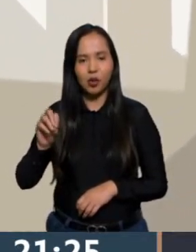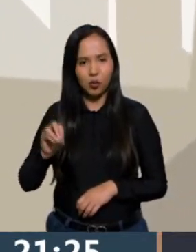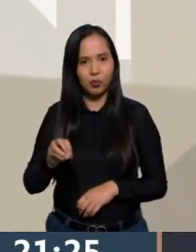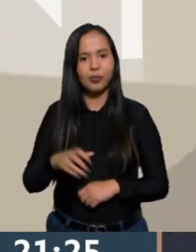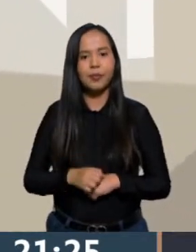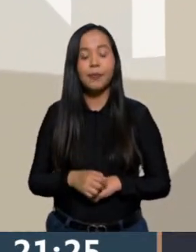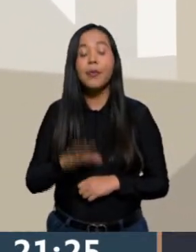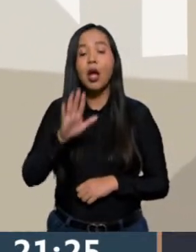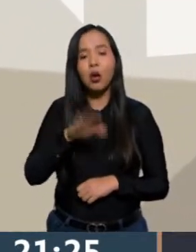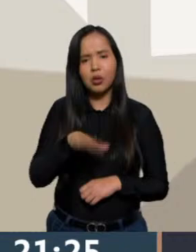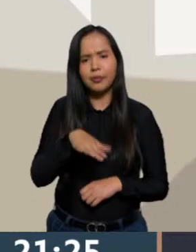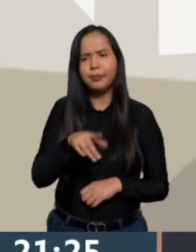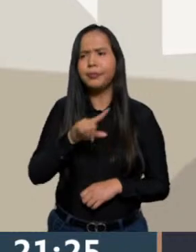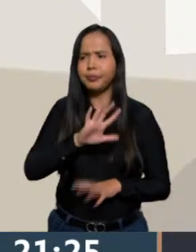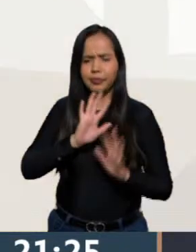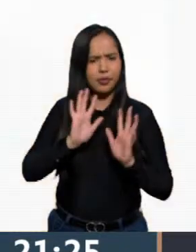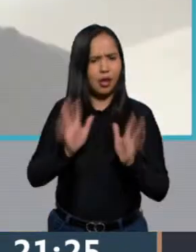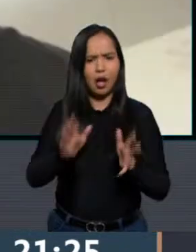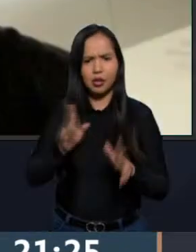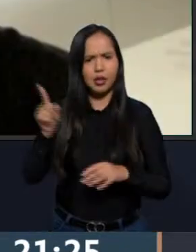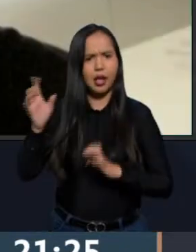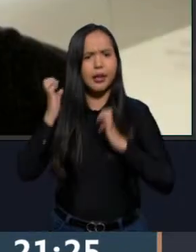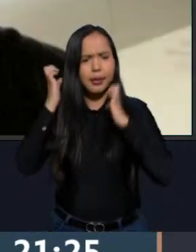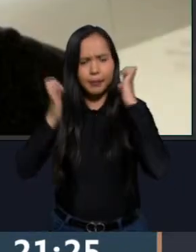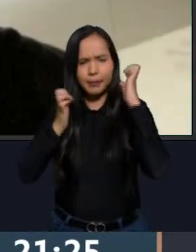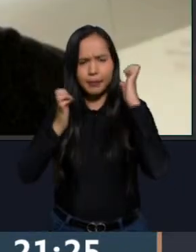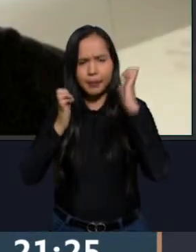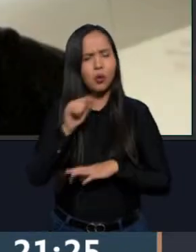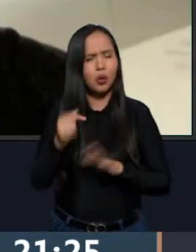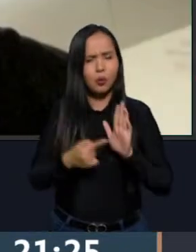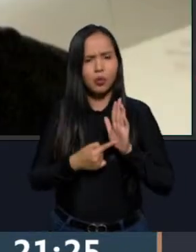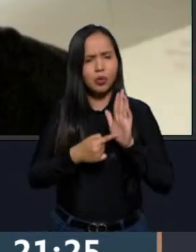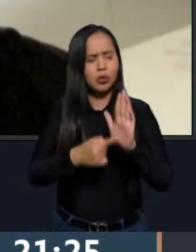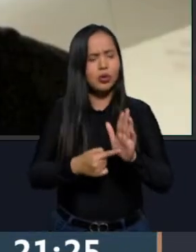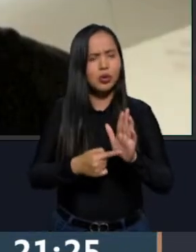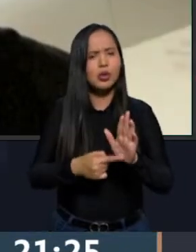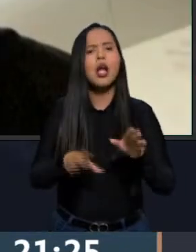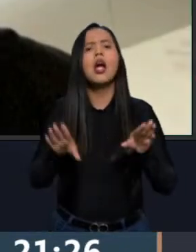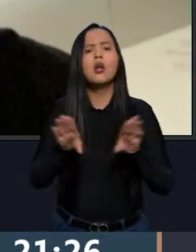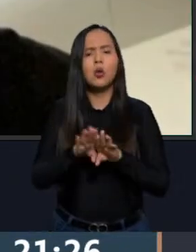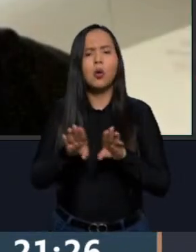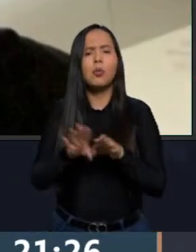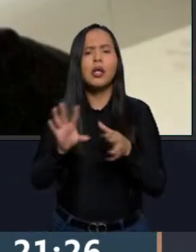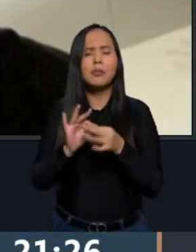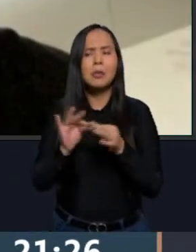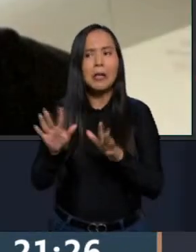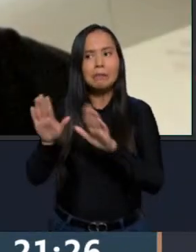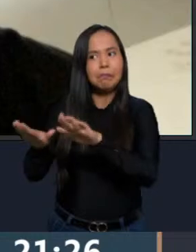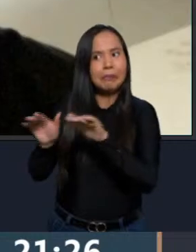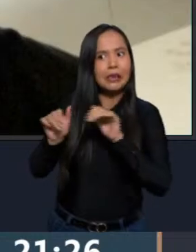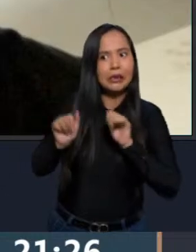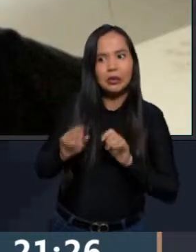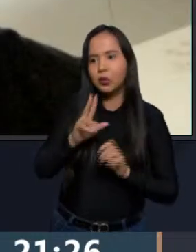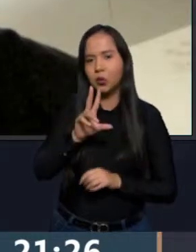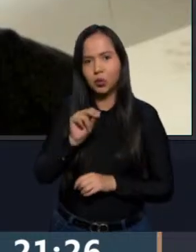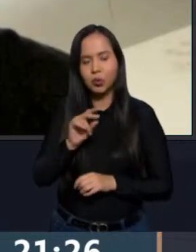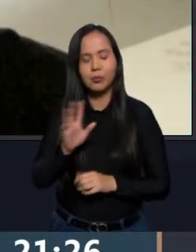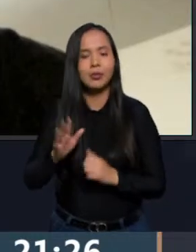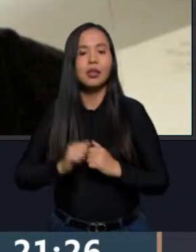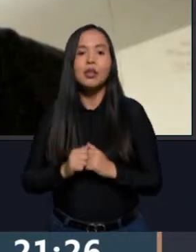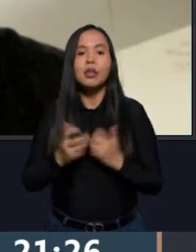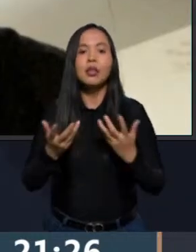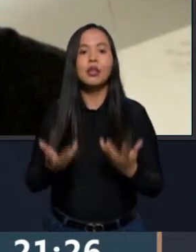ya fueron al evento, que ya pasó la convocatoria, que ya publicaron incluso ustedes como sindicato un comunicado deslindándose, y que es lo que dio origen a esta entrevista,